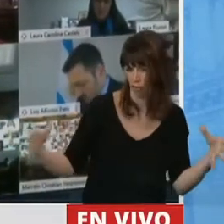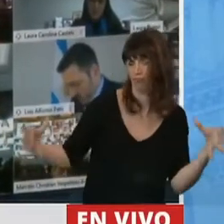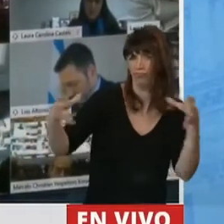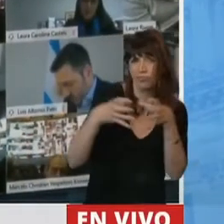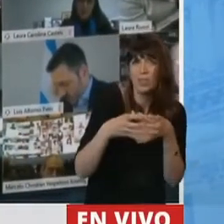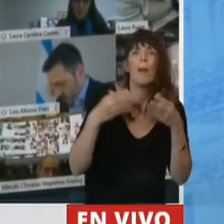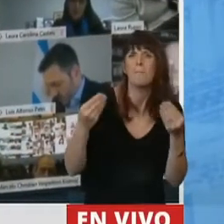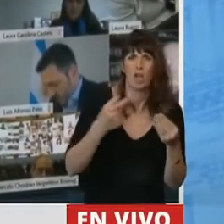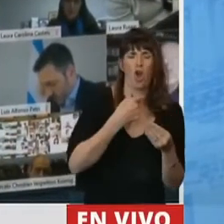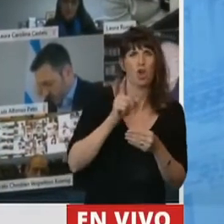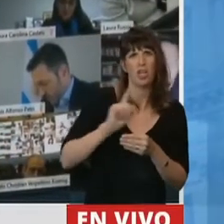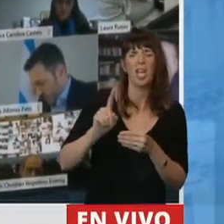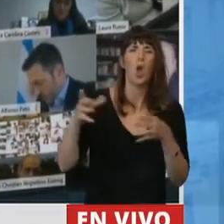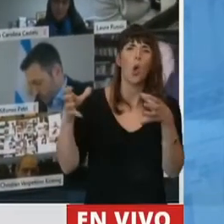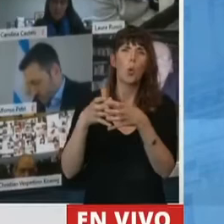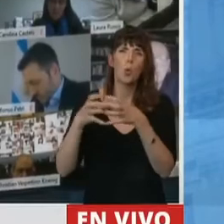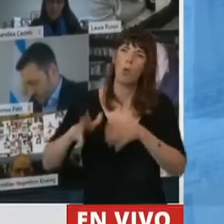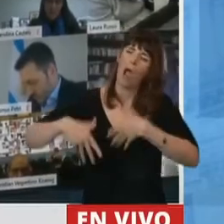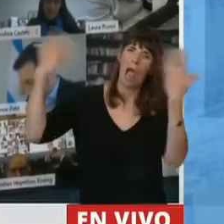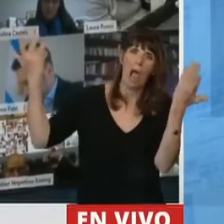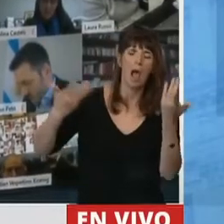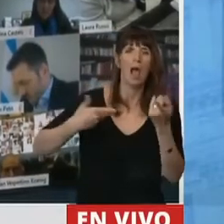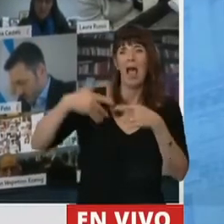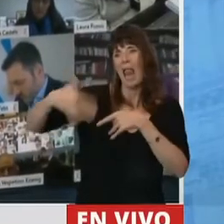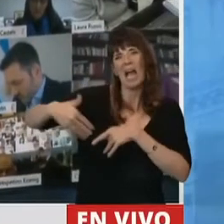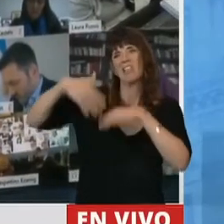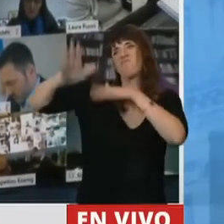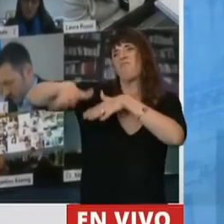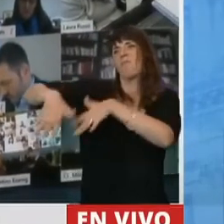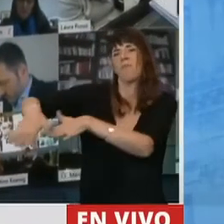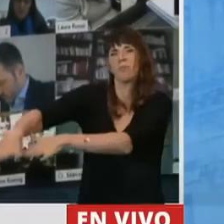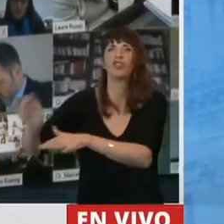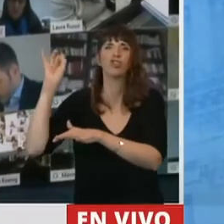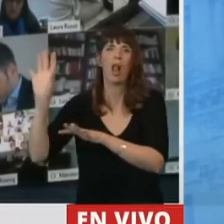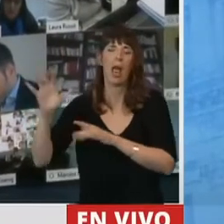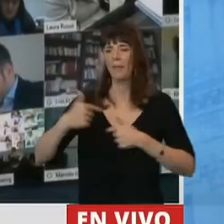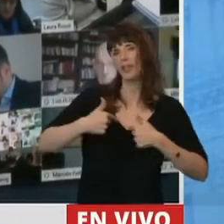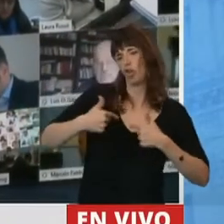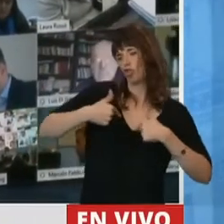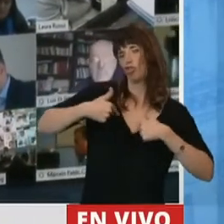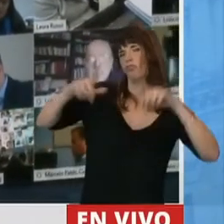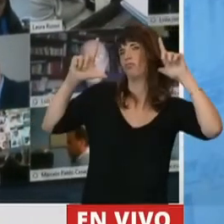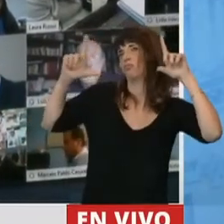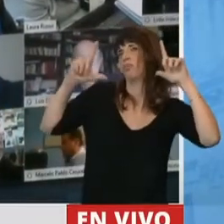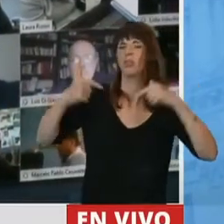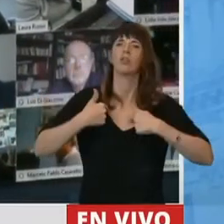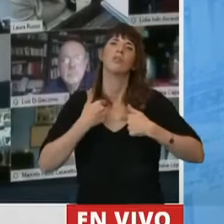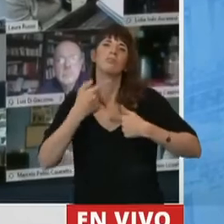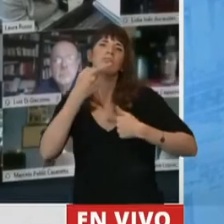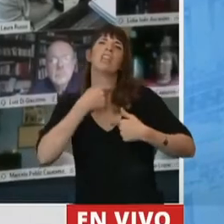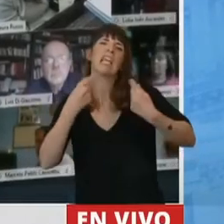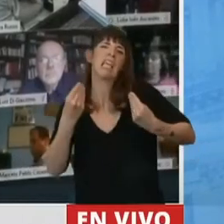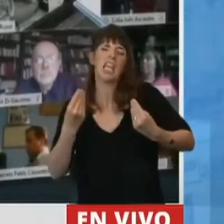intente salir a la calle haciendo valer solo su egoísmo, solo su narcisismo, solo su idea de que